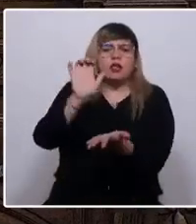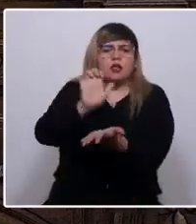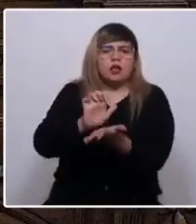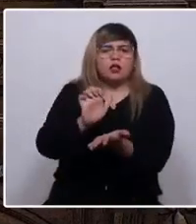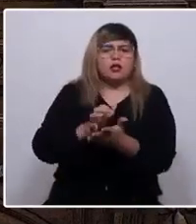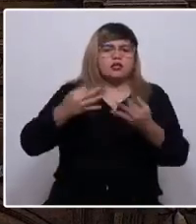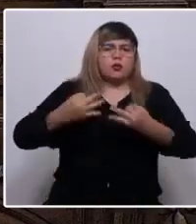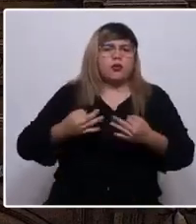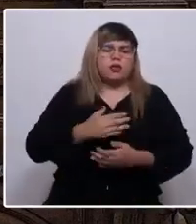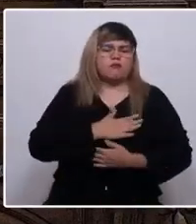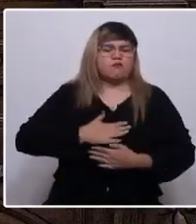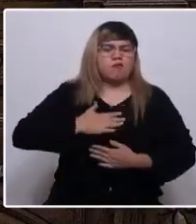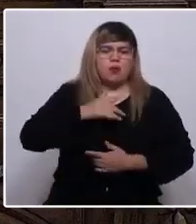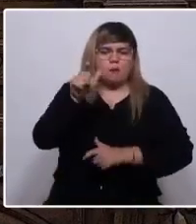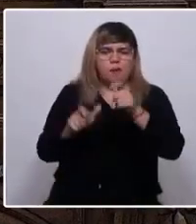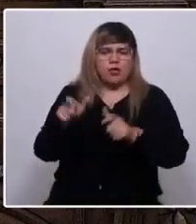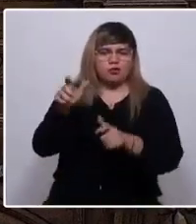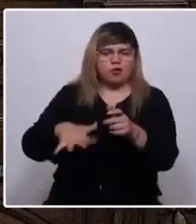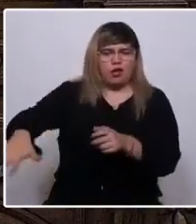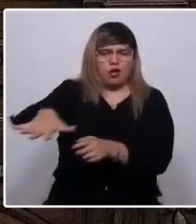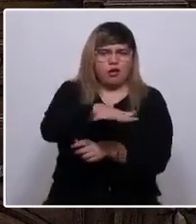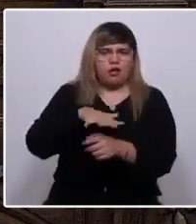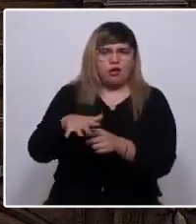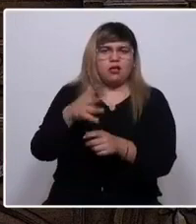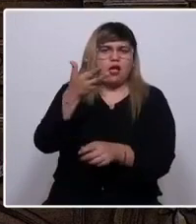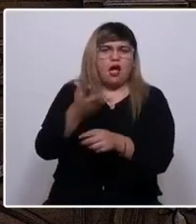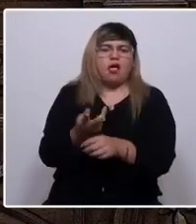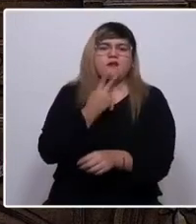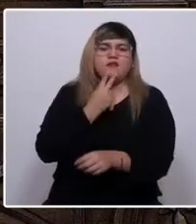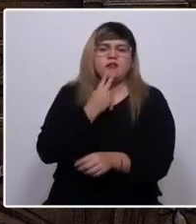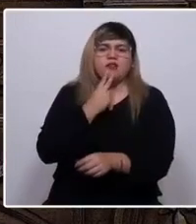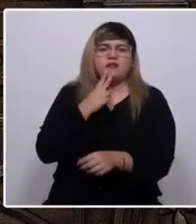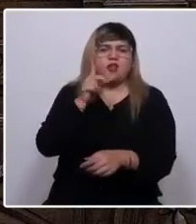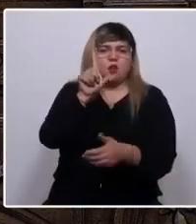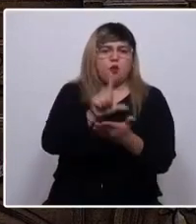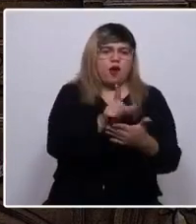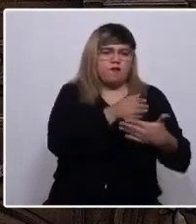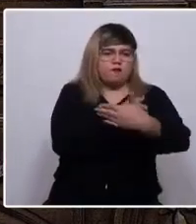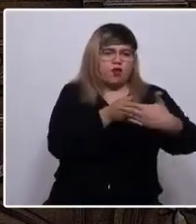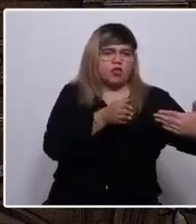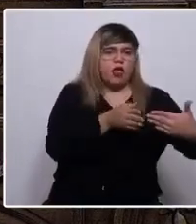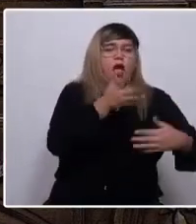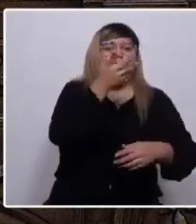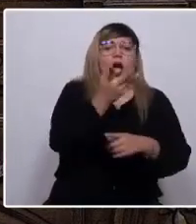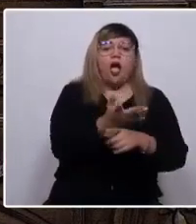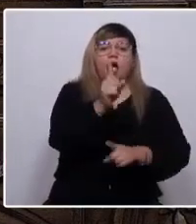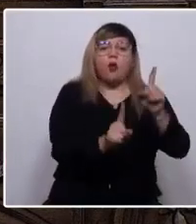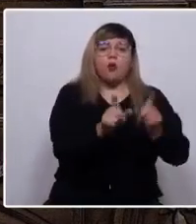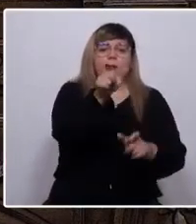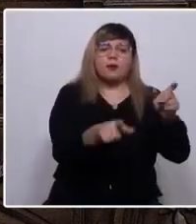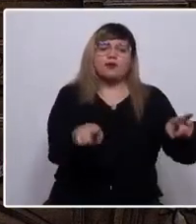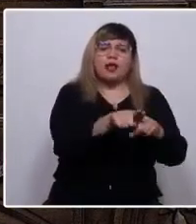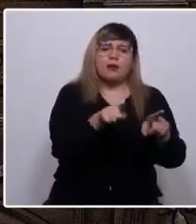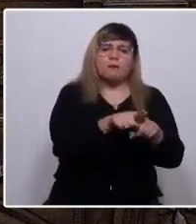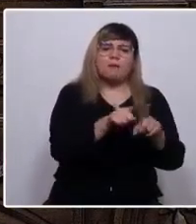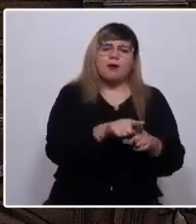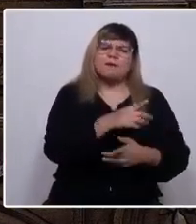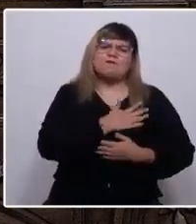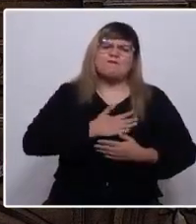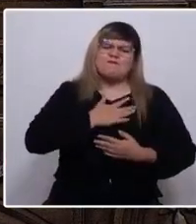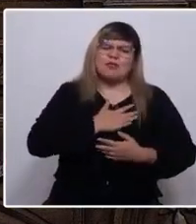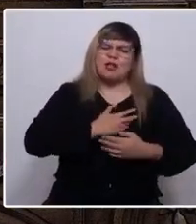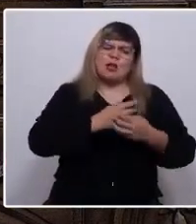que sienten las comunidades y pueblos que habitan en las zonas fronterizas, donde muchos de mis hermanos y hermanas han decidido